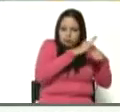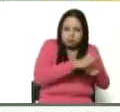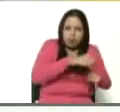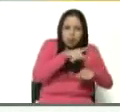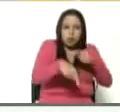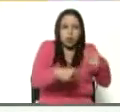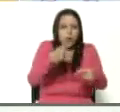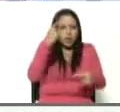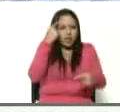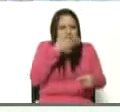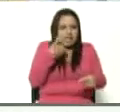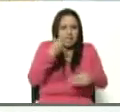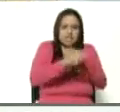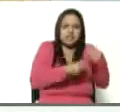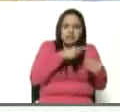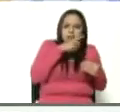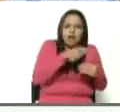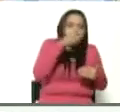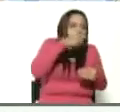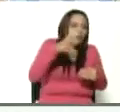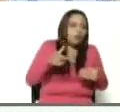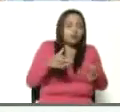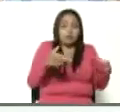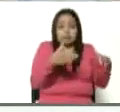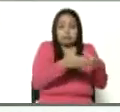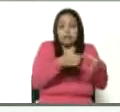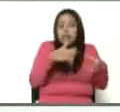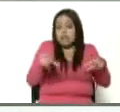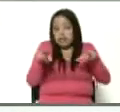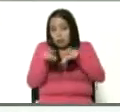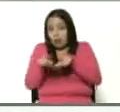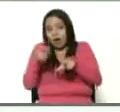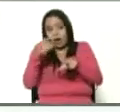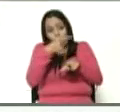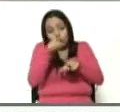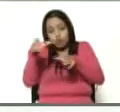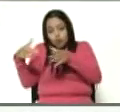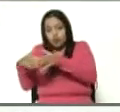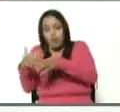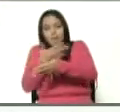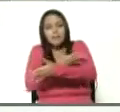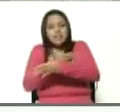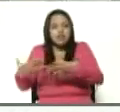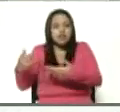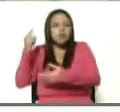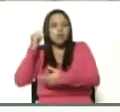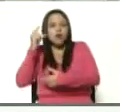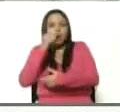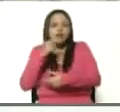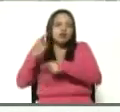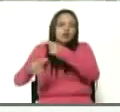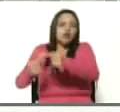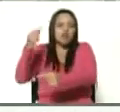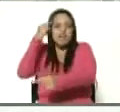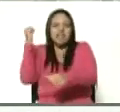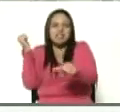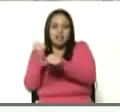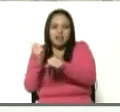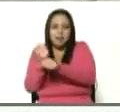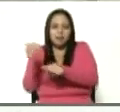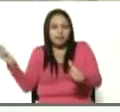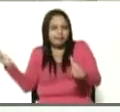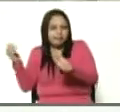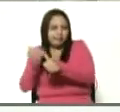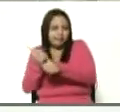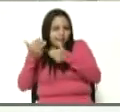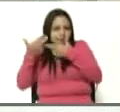sabotean para hacerle daño al pueblo, también hay millones de hombres y mujeres que todos los días trabajamos para garantizarle